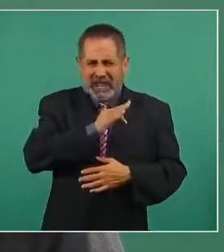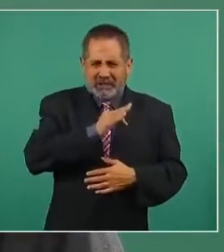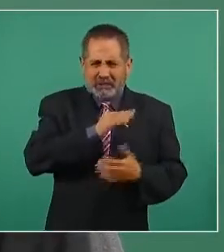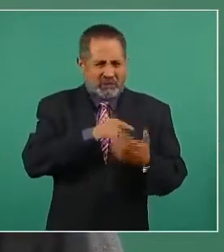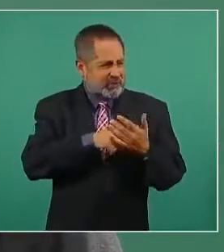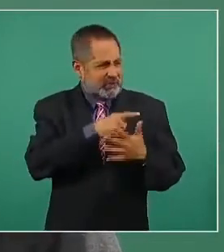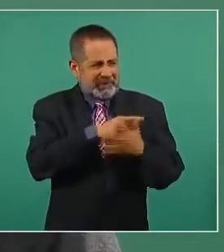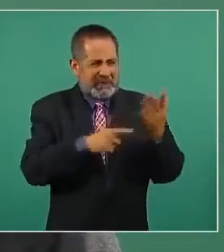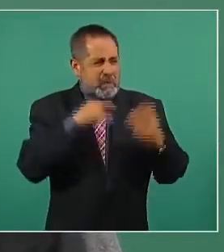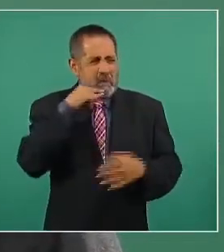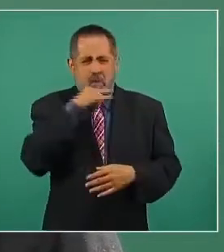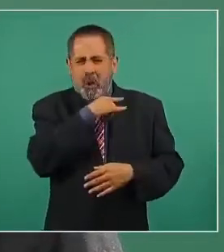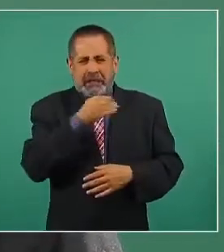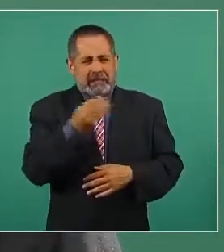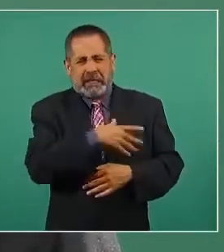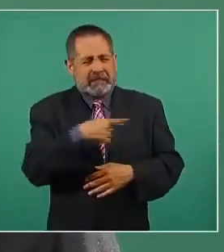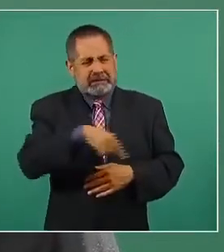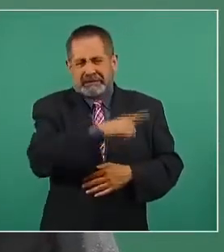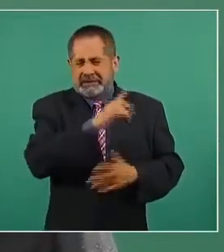muy hipócritas.